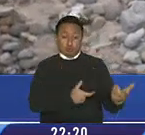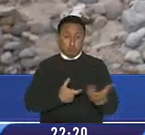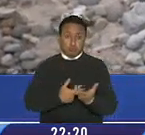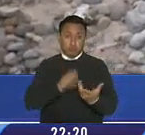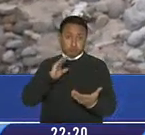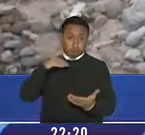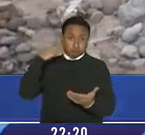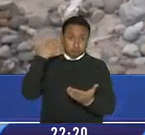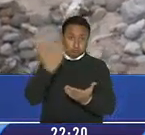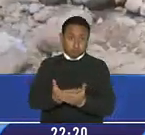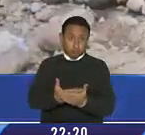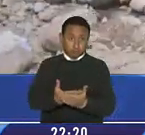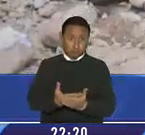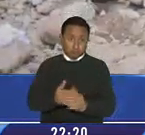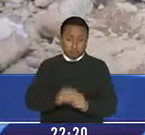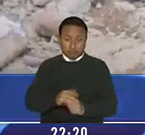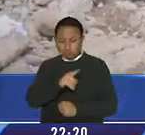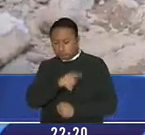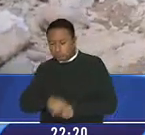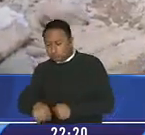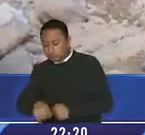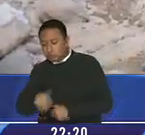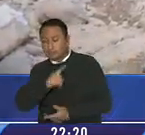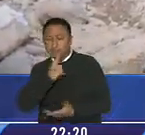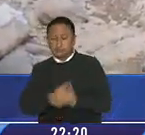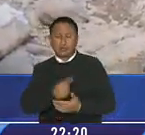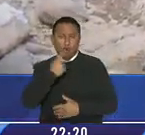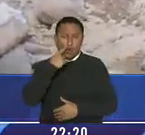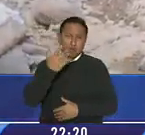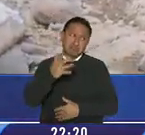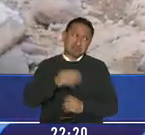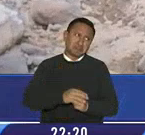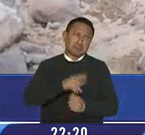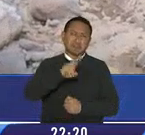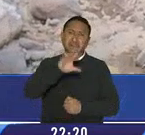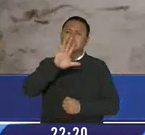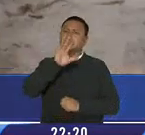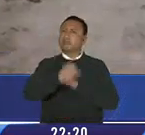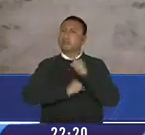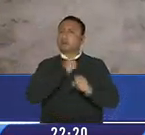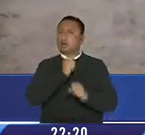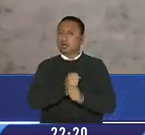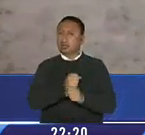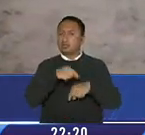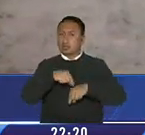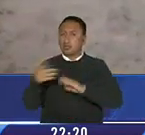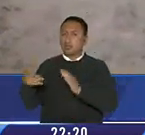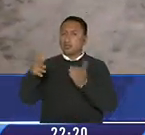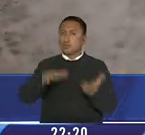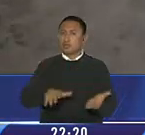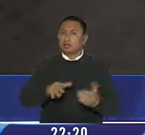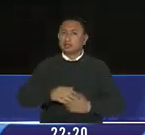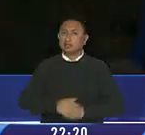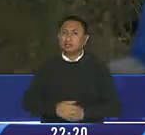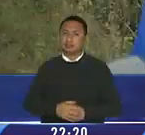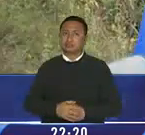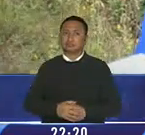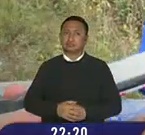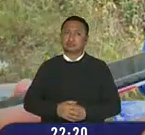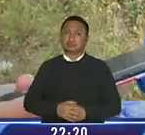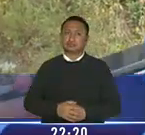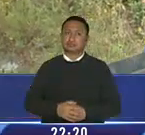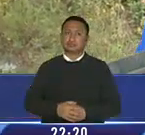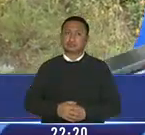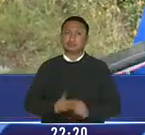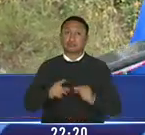los primeros en arribar y confirmar que el hombre de más menos 25 años de edad ya no tenía signos vitales. Esta es una